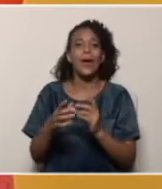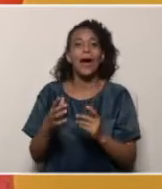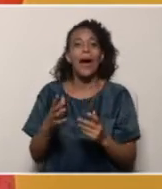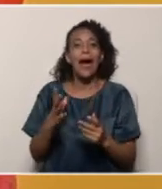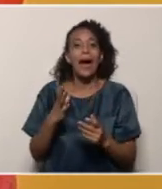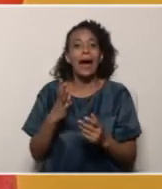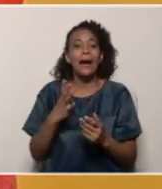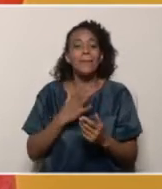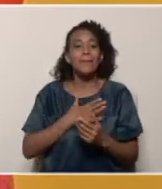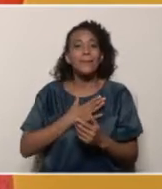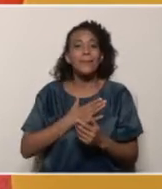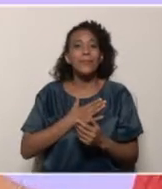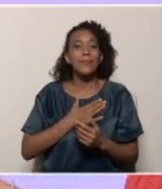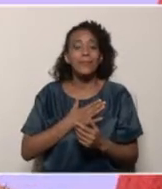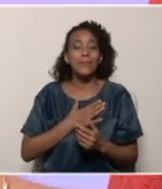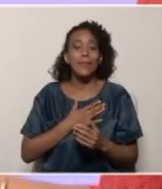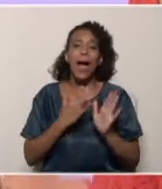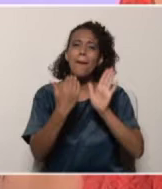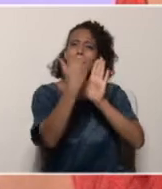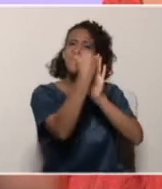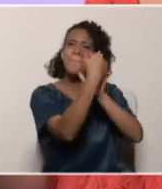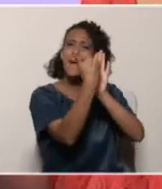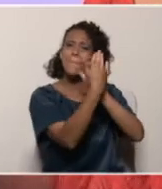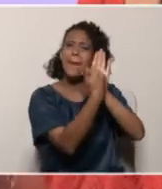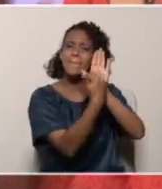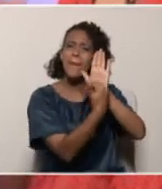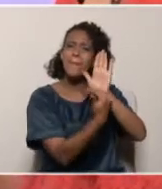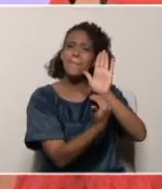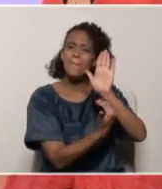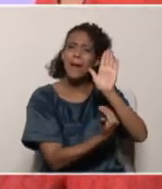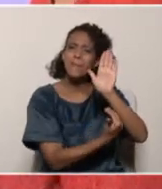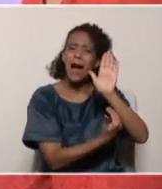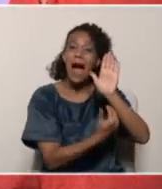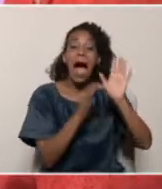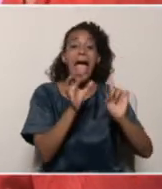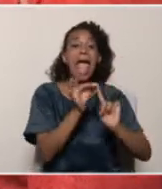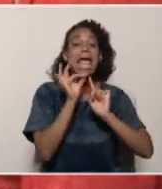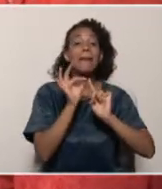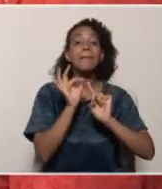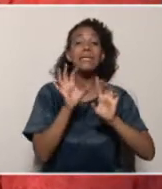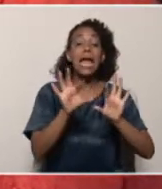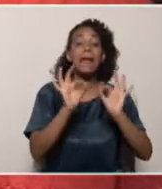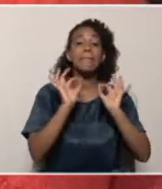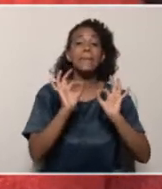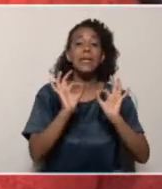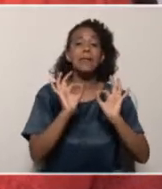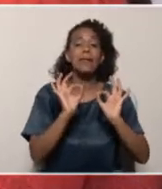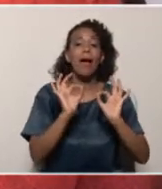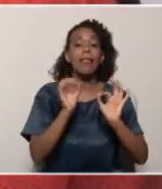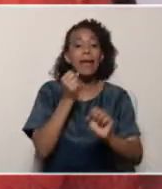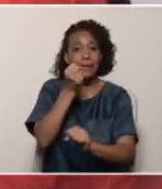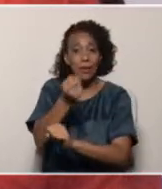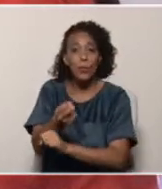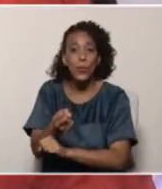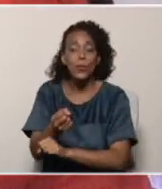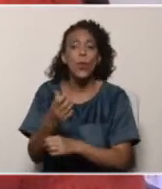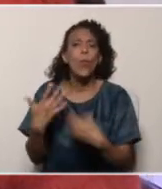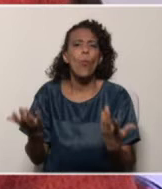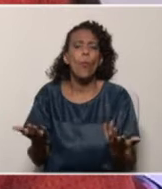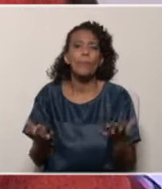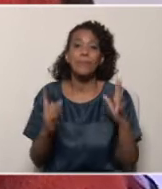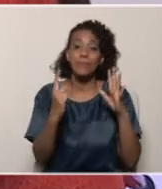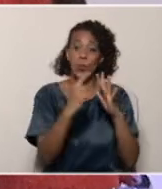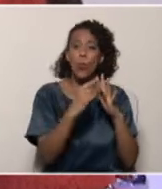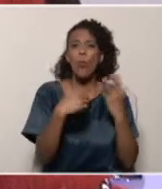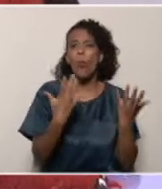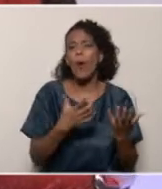especificidades, o sea, las especialidades que existen y las menciones que se dan dentro de cada una de ellas y,